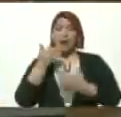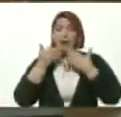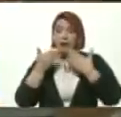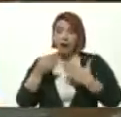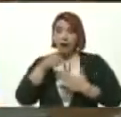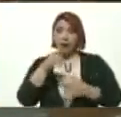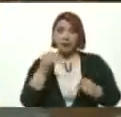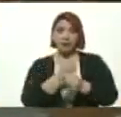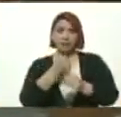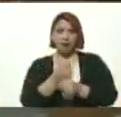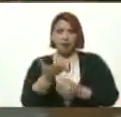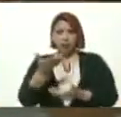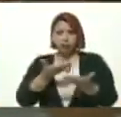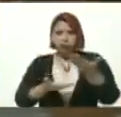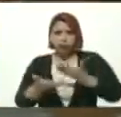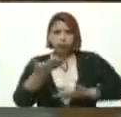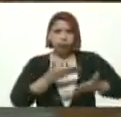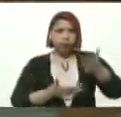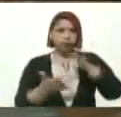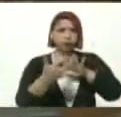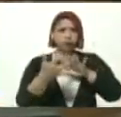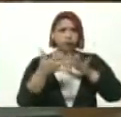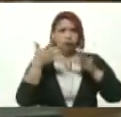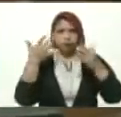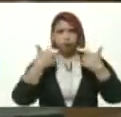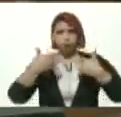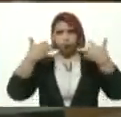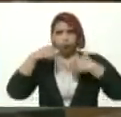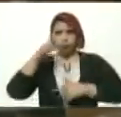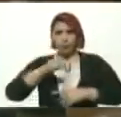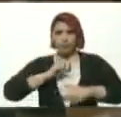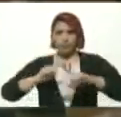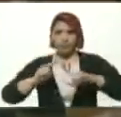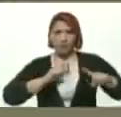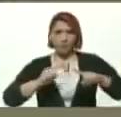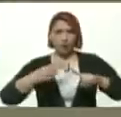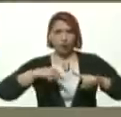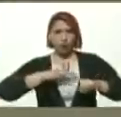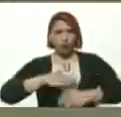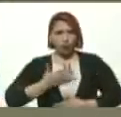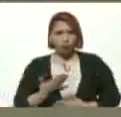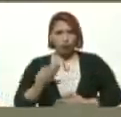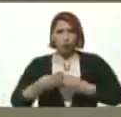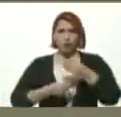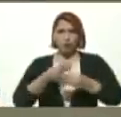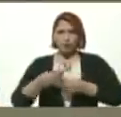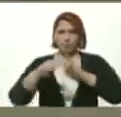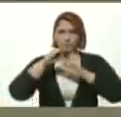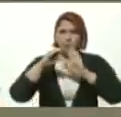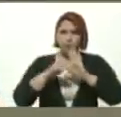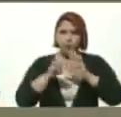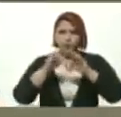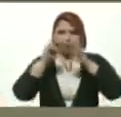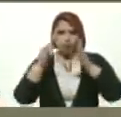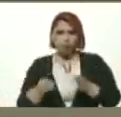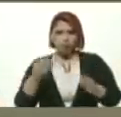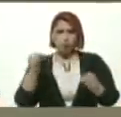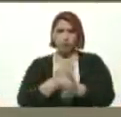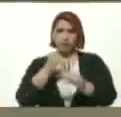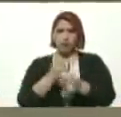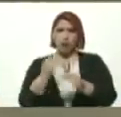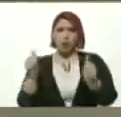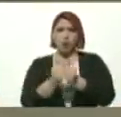A ese Trabajo Articulado A sus Orientaciones Y A sus Instrucciones Hemos Podido Establecer Mesas De Trabajo Con